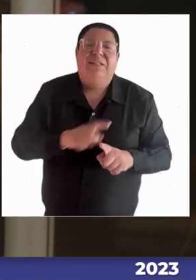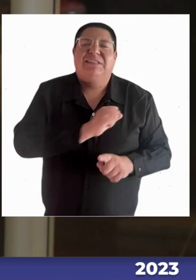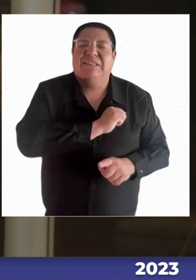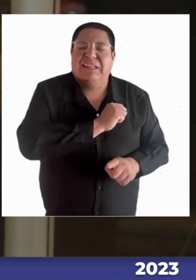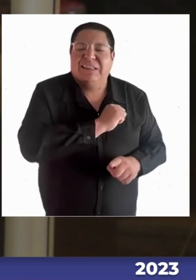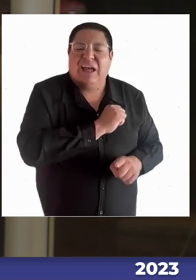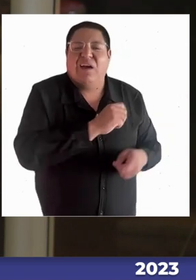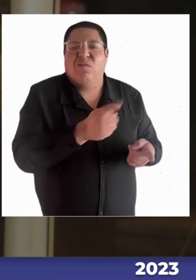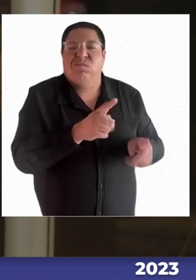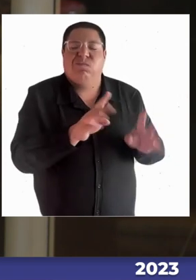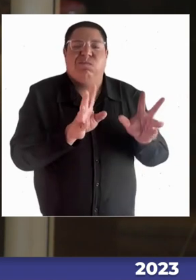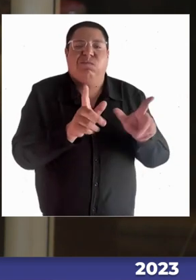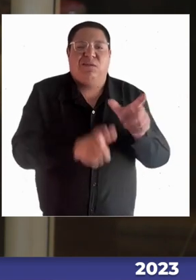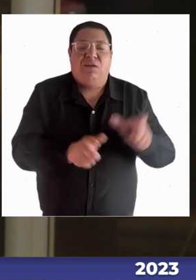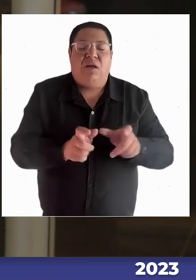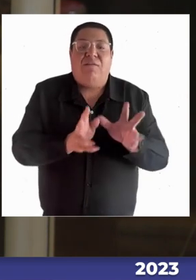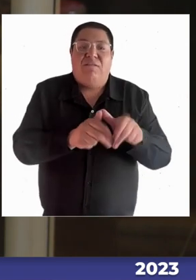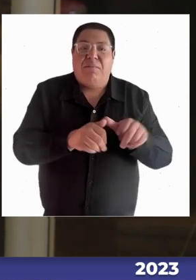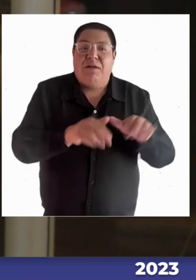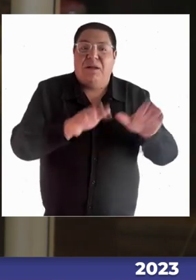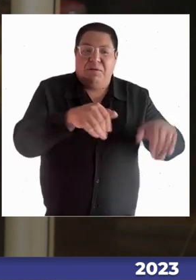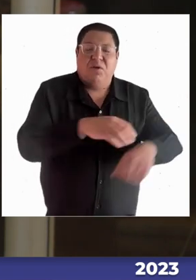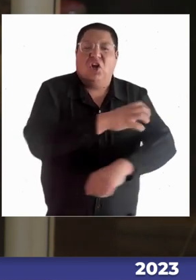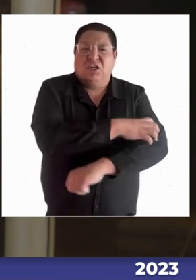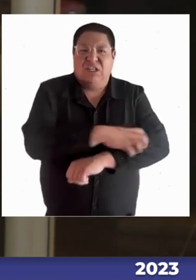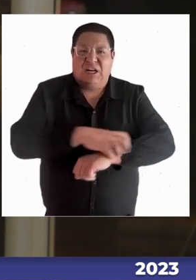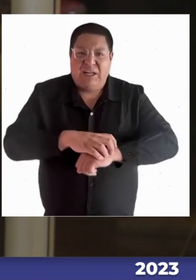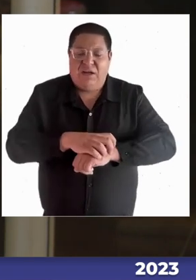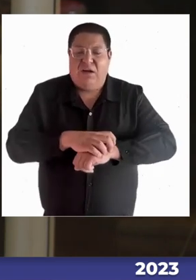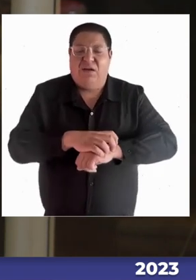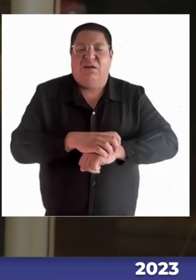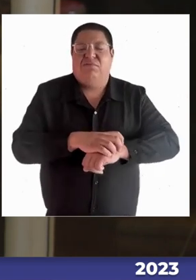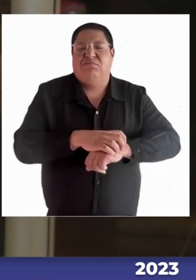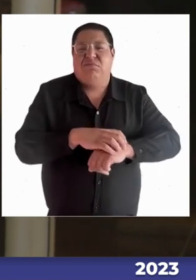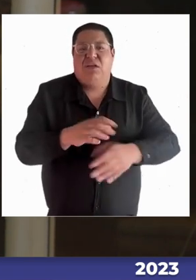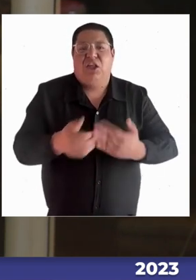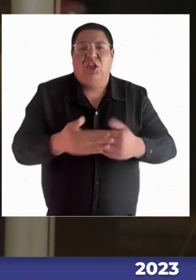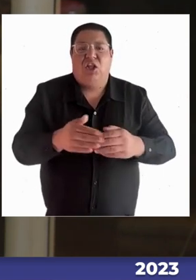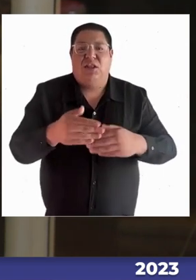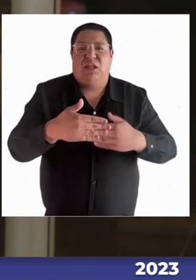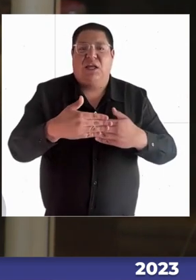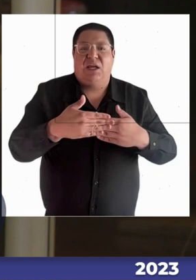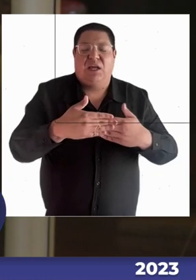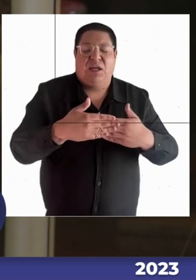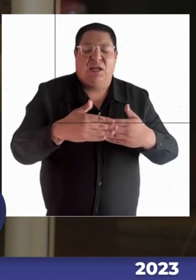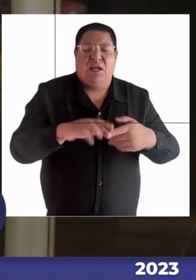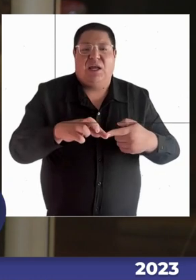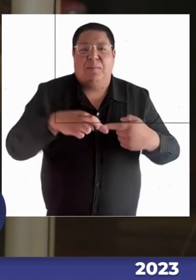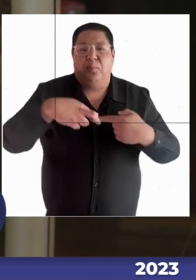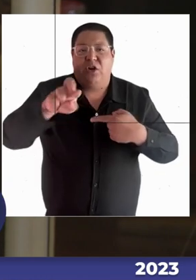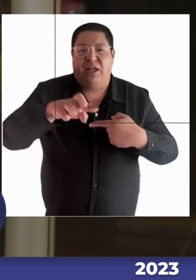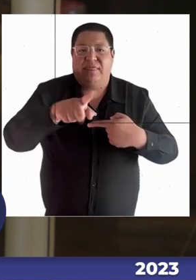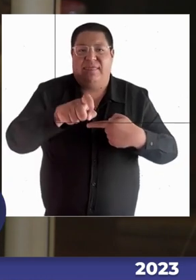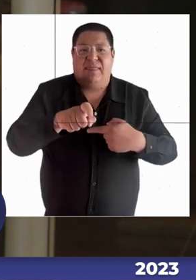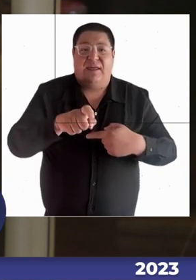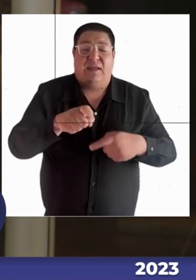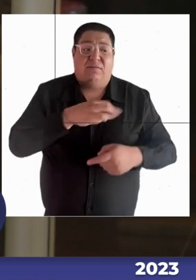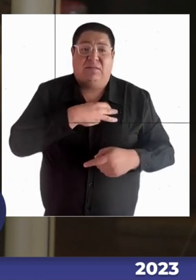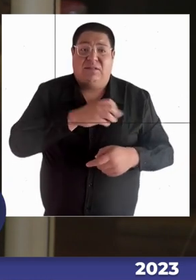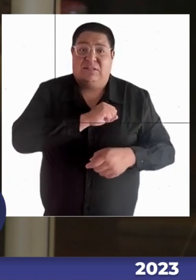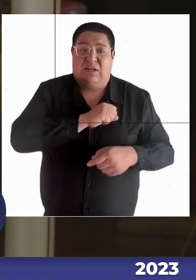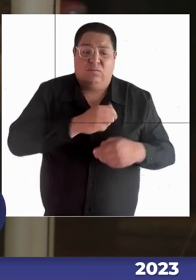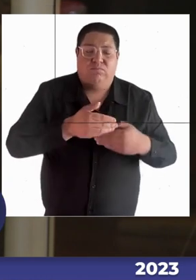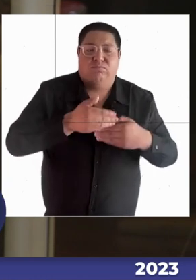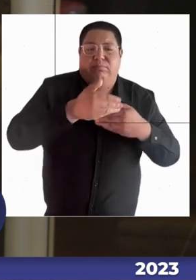quizás hacer una breve introducción, usted es un senador que es súper reconocido por su compromiso por los temas de discapacidad y también